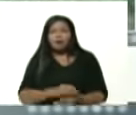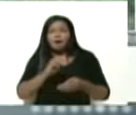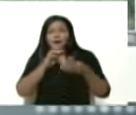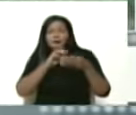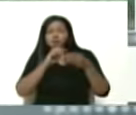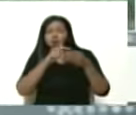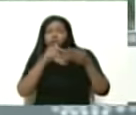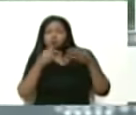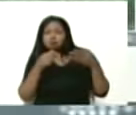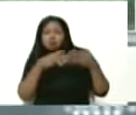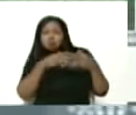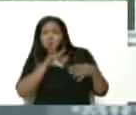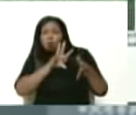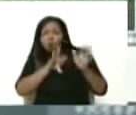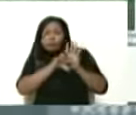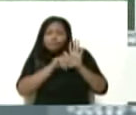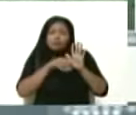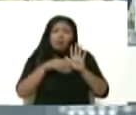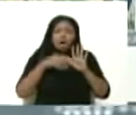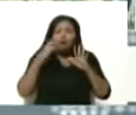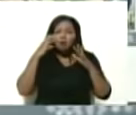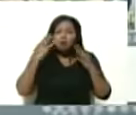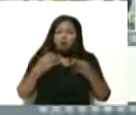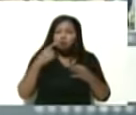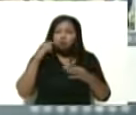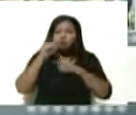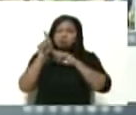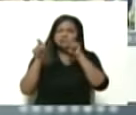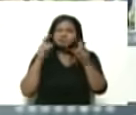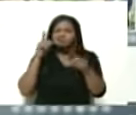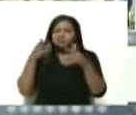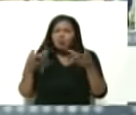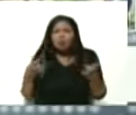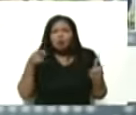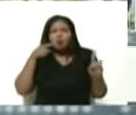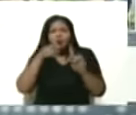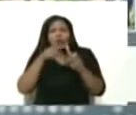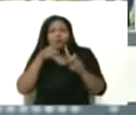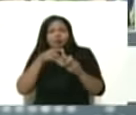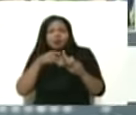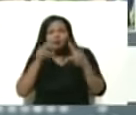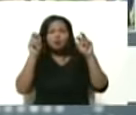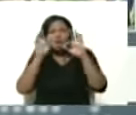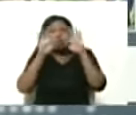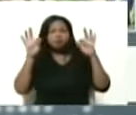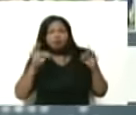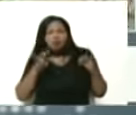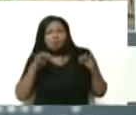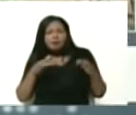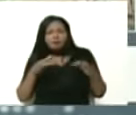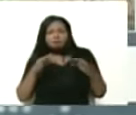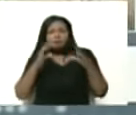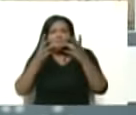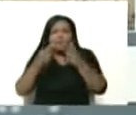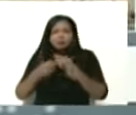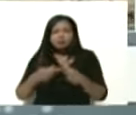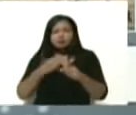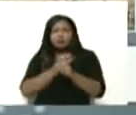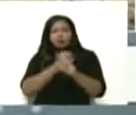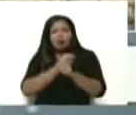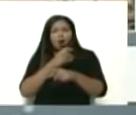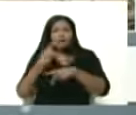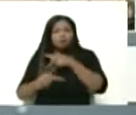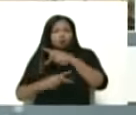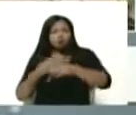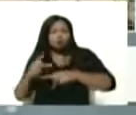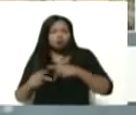preguntábamos hace unos años preguntábamos cuál es el objetivo de un nuevo modelo de administración gestión y producción